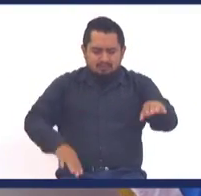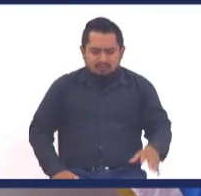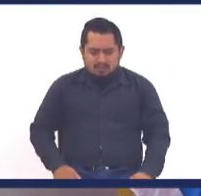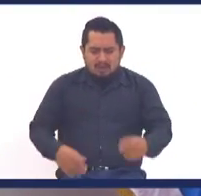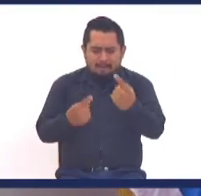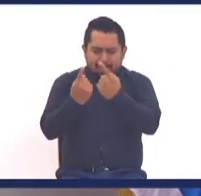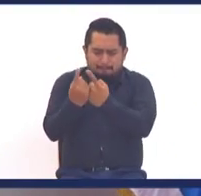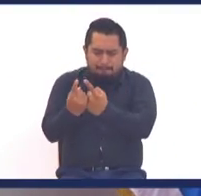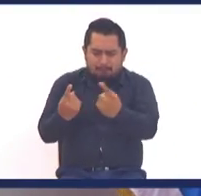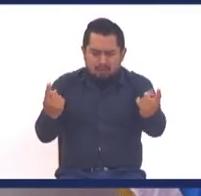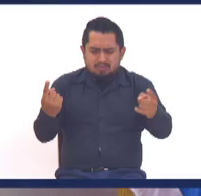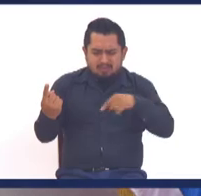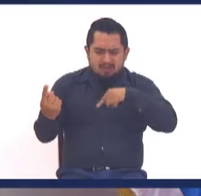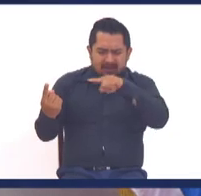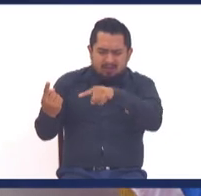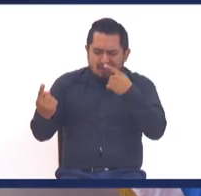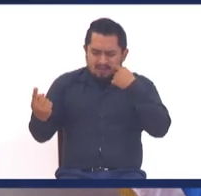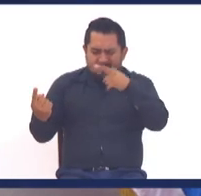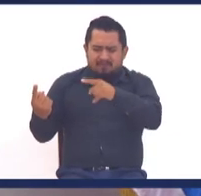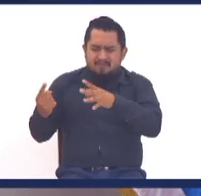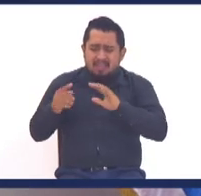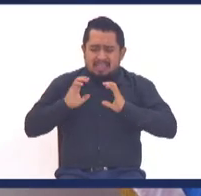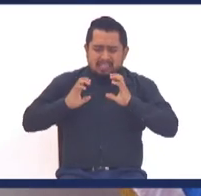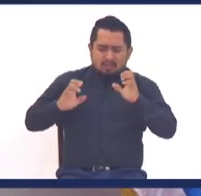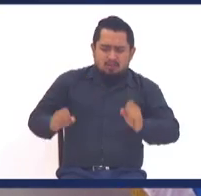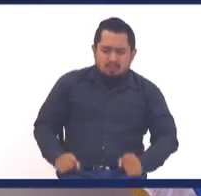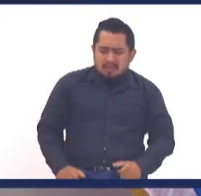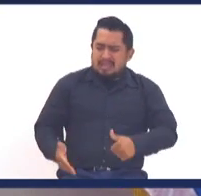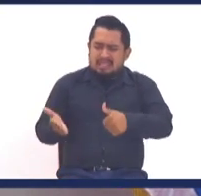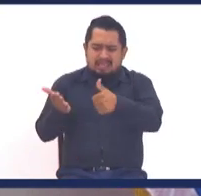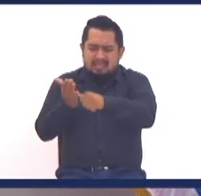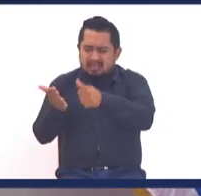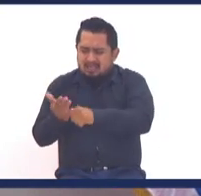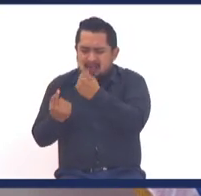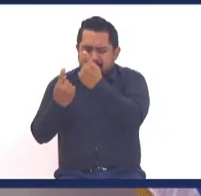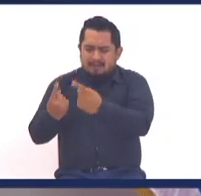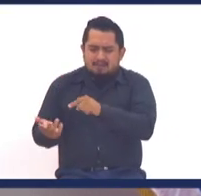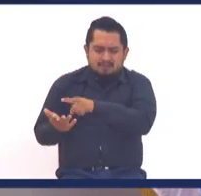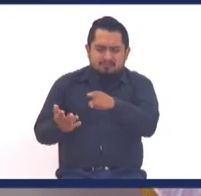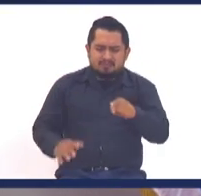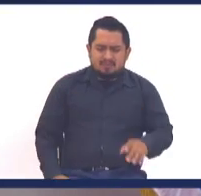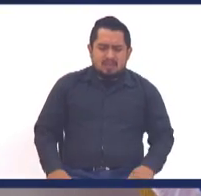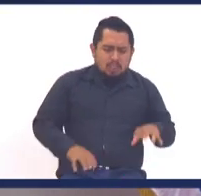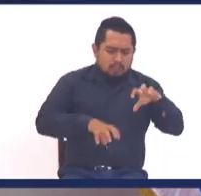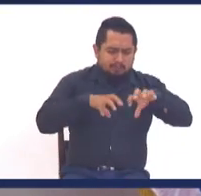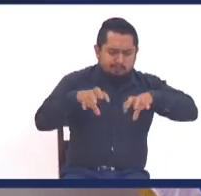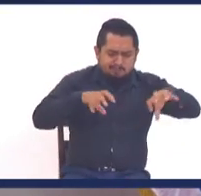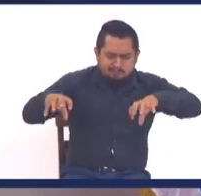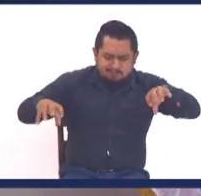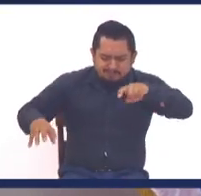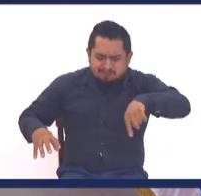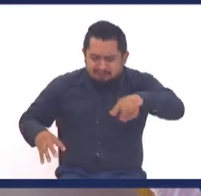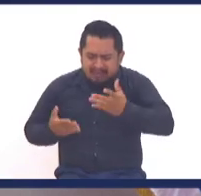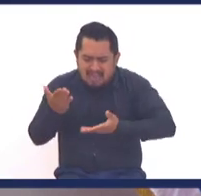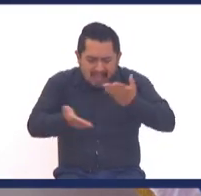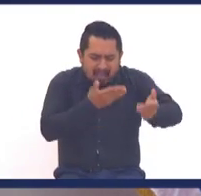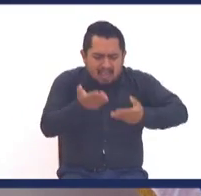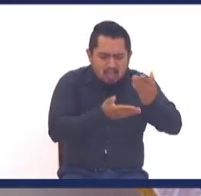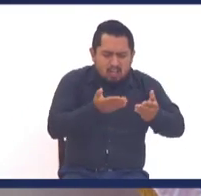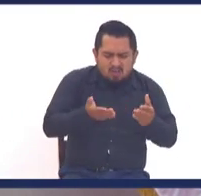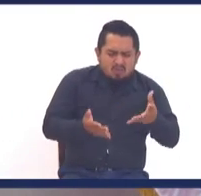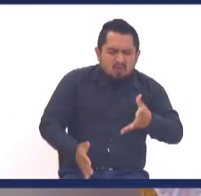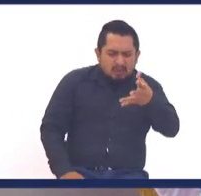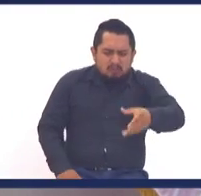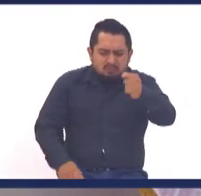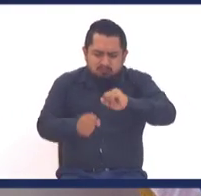los héroes de nuestro país, por protección civil, por los alcaldes de los diferentes municipios, Señor, que están ayudando y colaborando en la